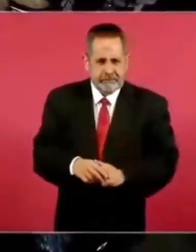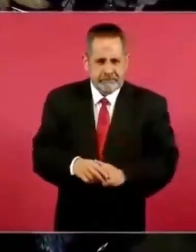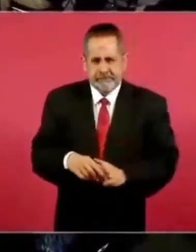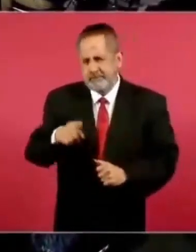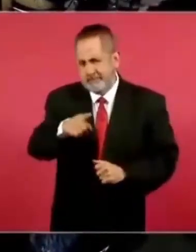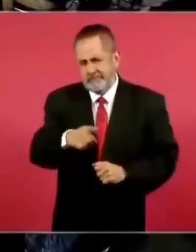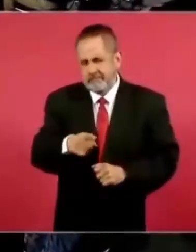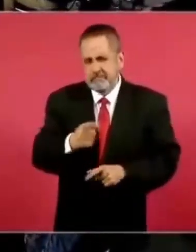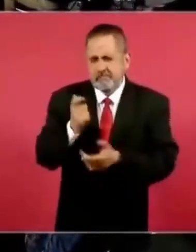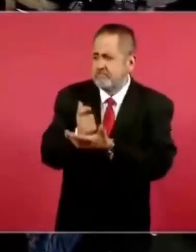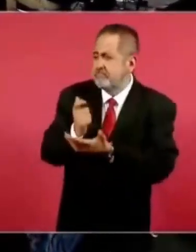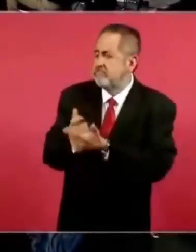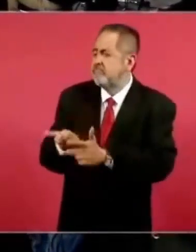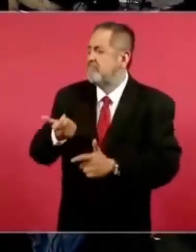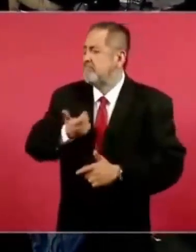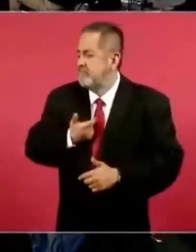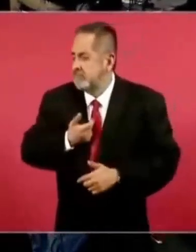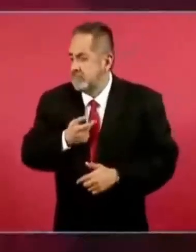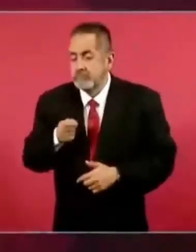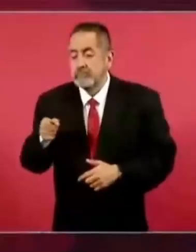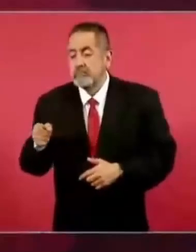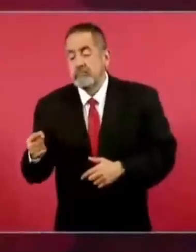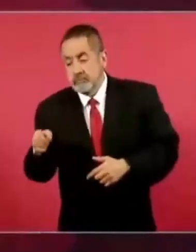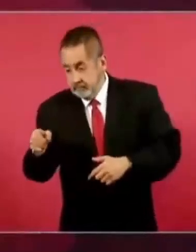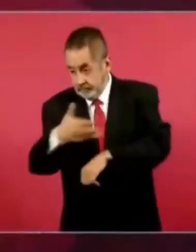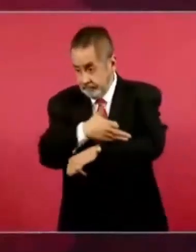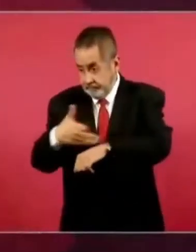extorsión a familiares en Estados Unidos.